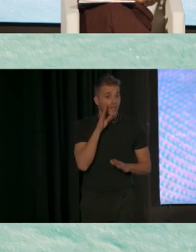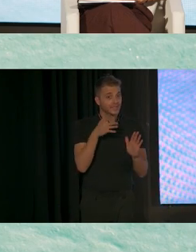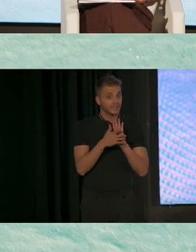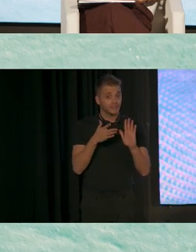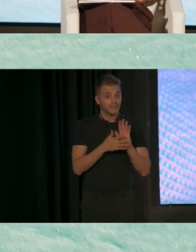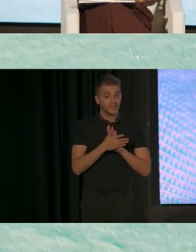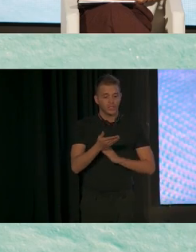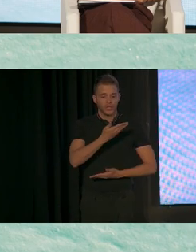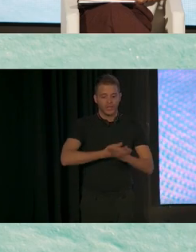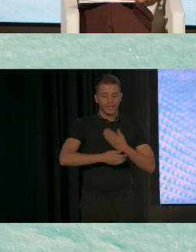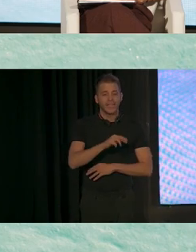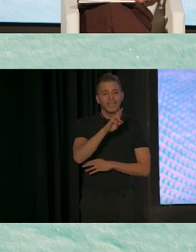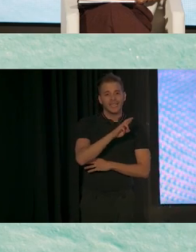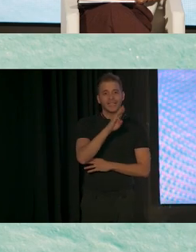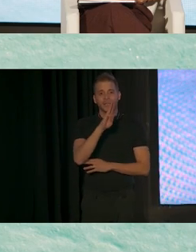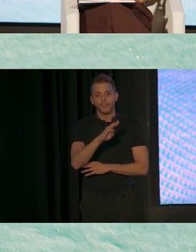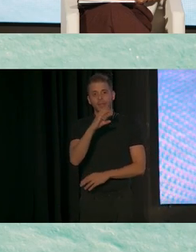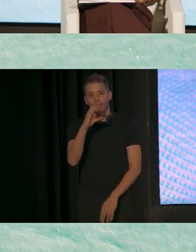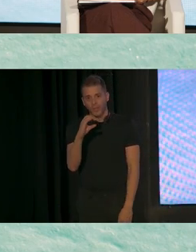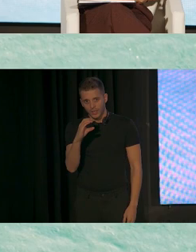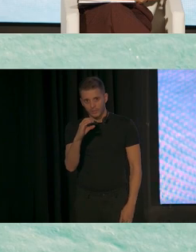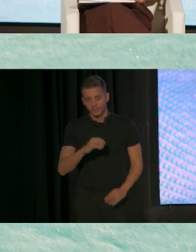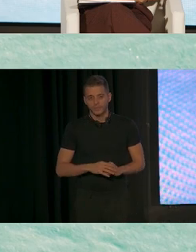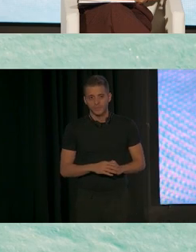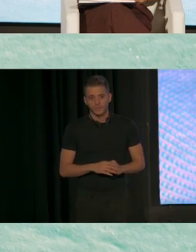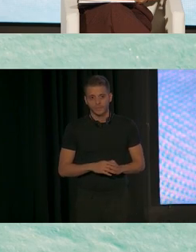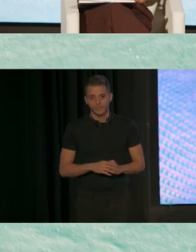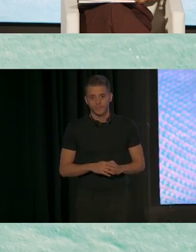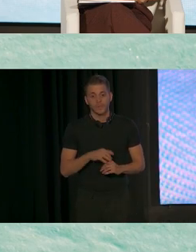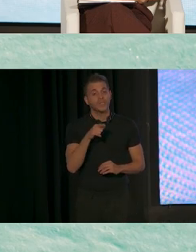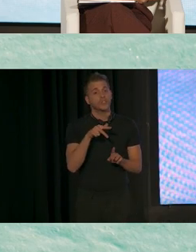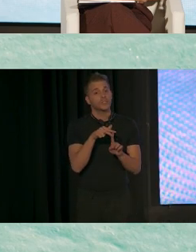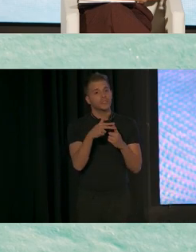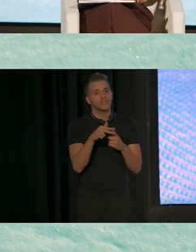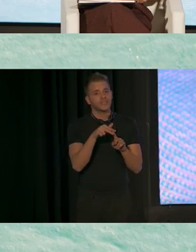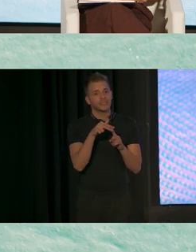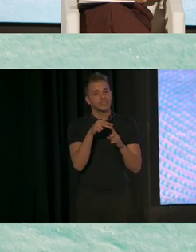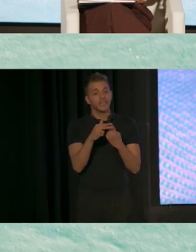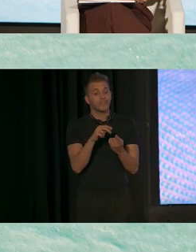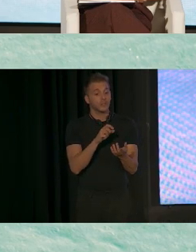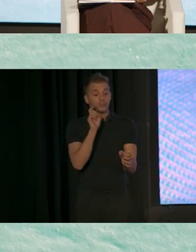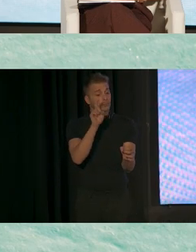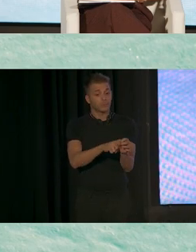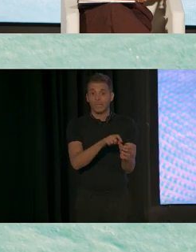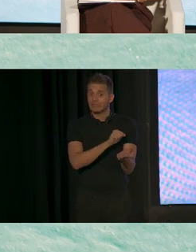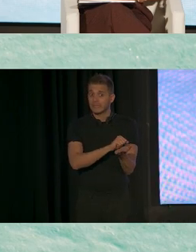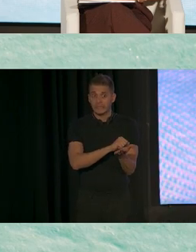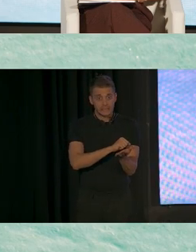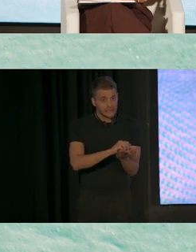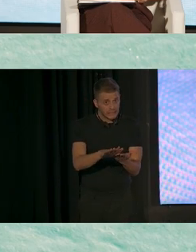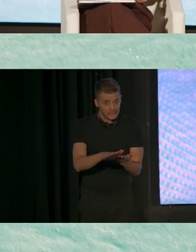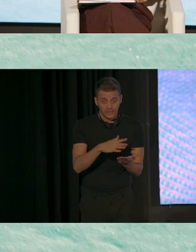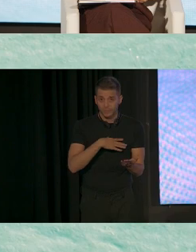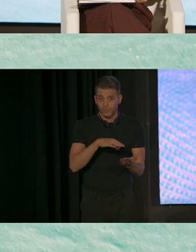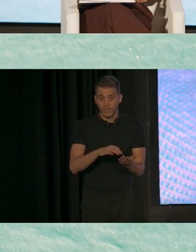con el RPC y pueden reservar talleres gratis para algunas